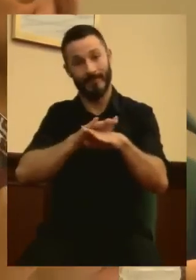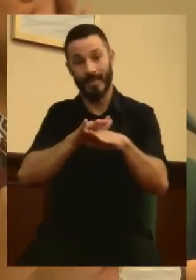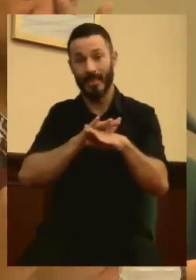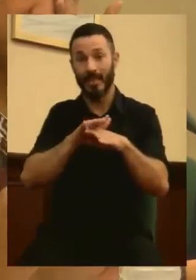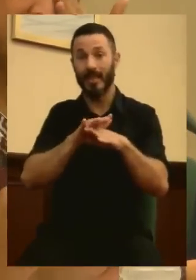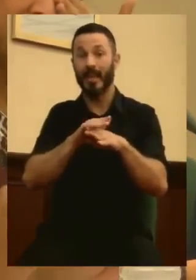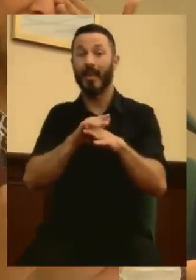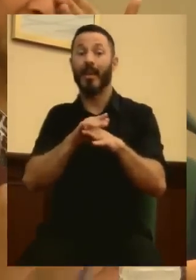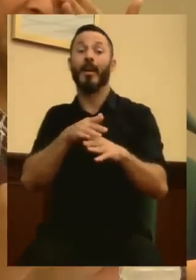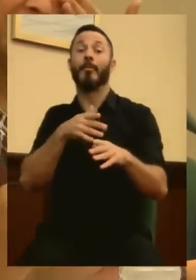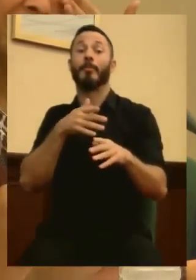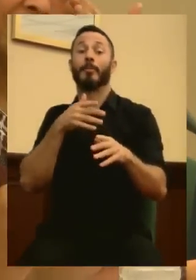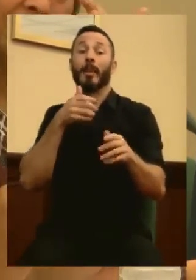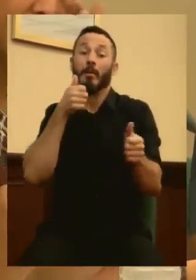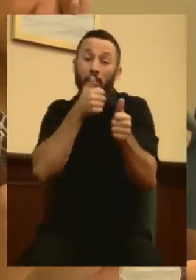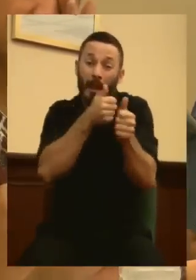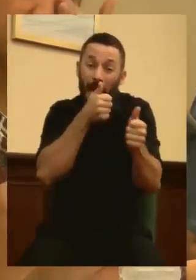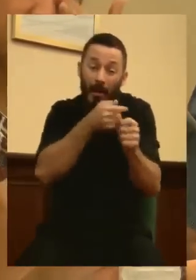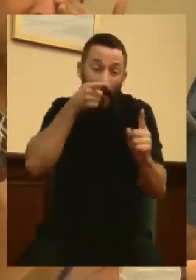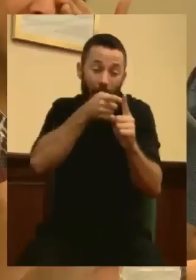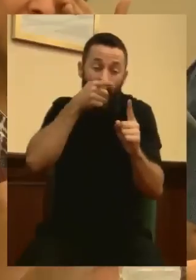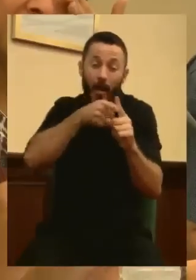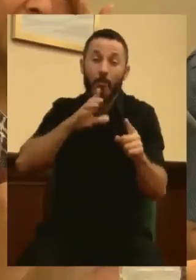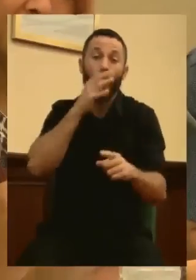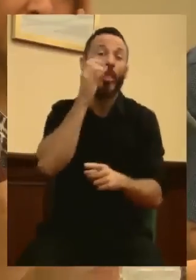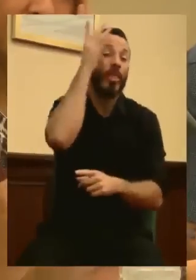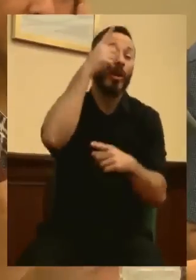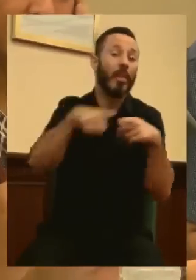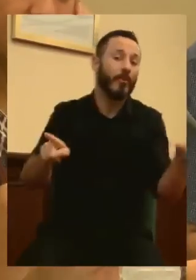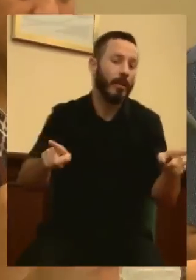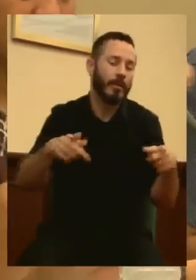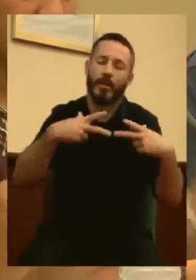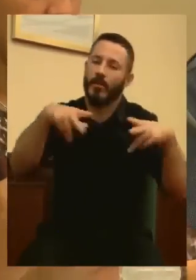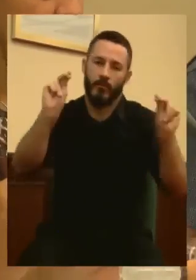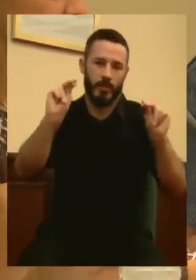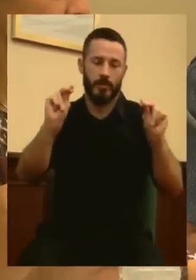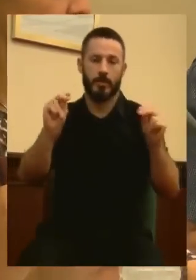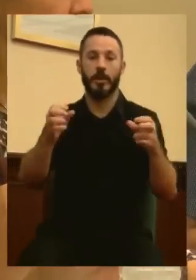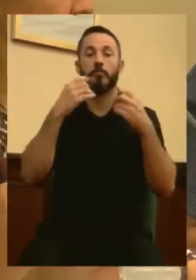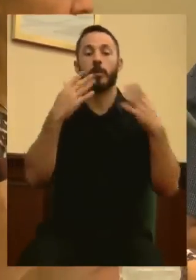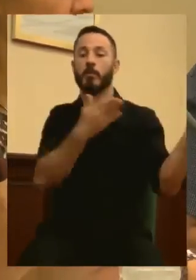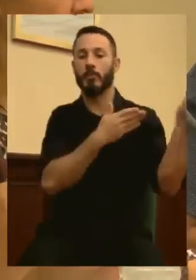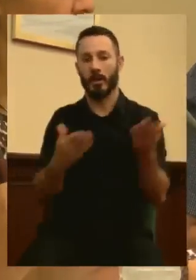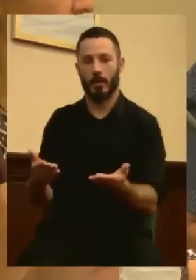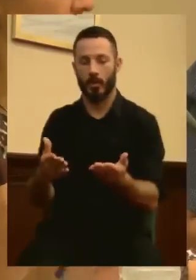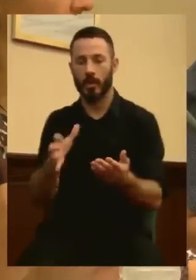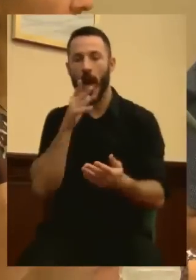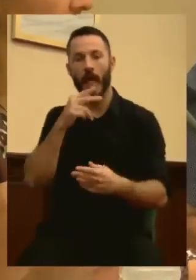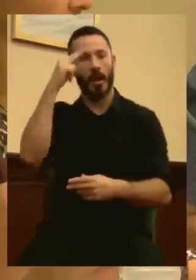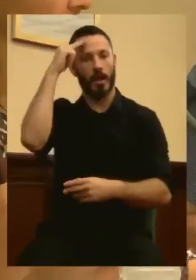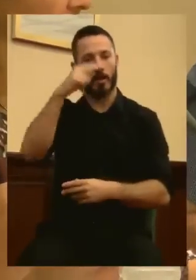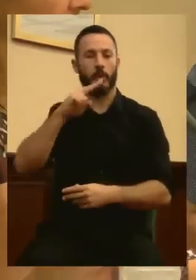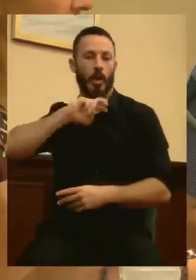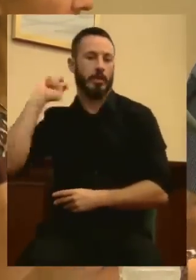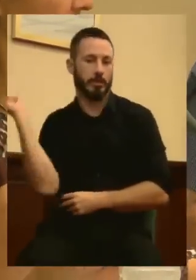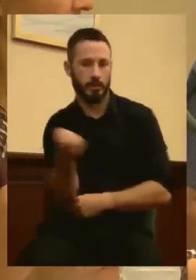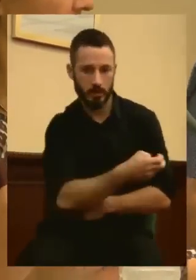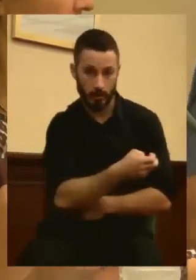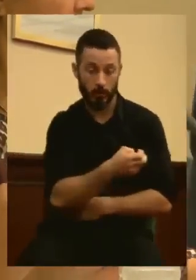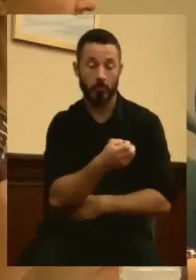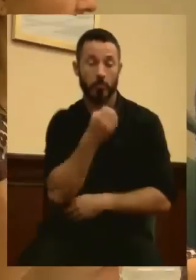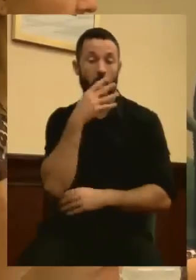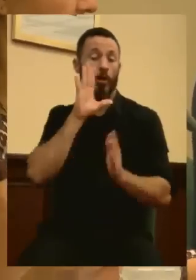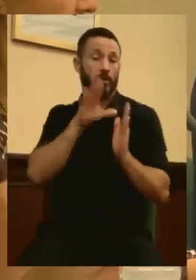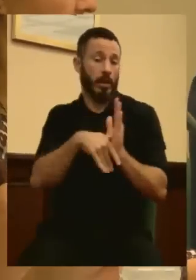ideológica en este municipio se ha terminado. Bienvenidos sean ustedes al respeto a la diversidad. Más vale tarde que